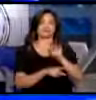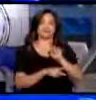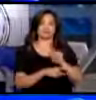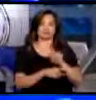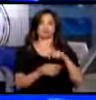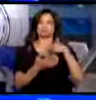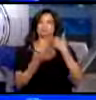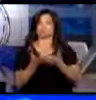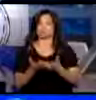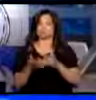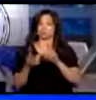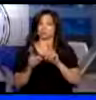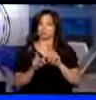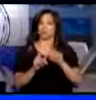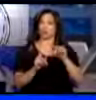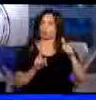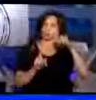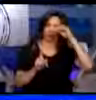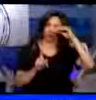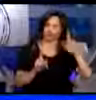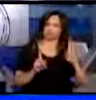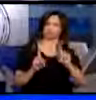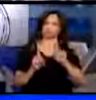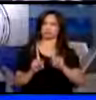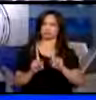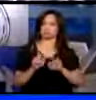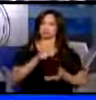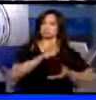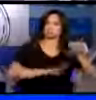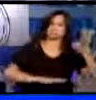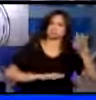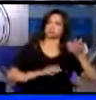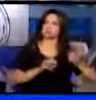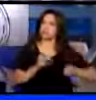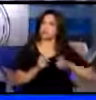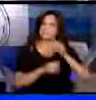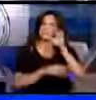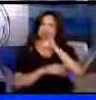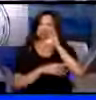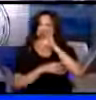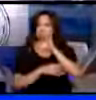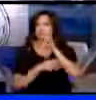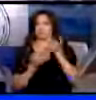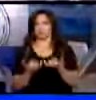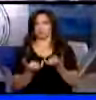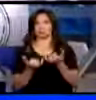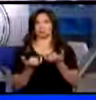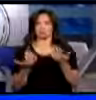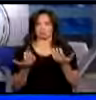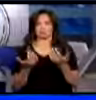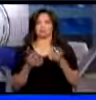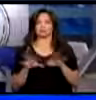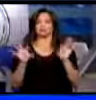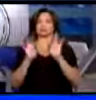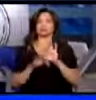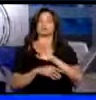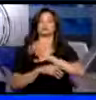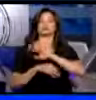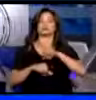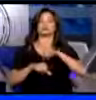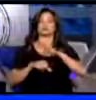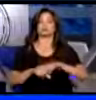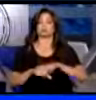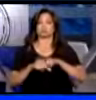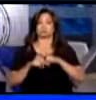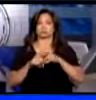llegó al lugar en compañía de otro hombre, quien huyó y a quien persiguen activamente. Cabe destacar que la Policía Nacional